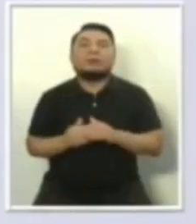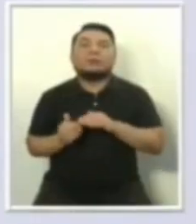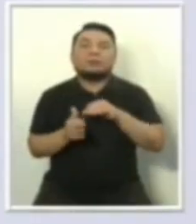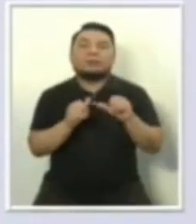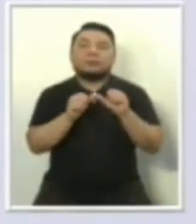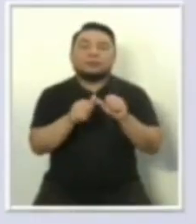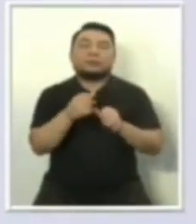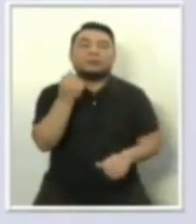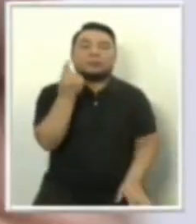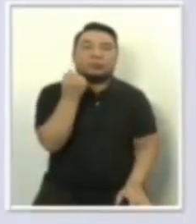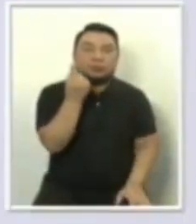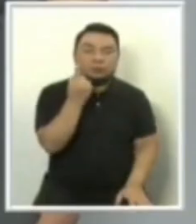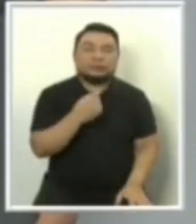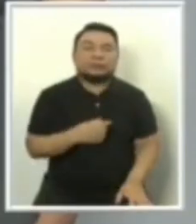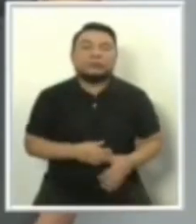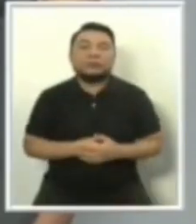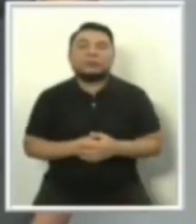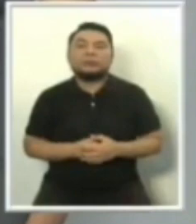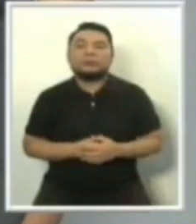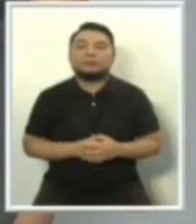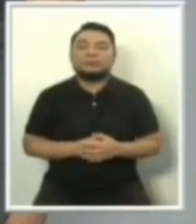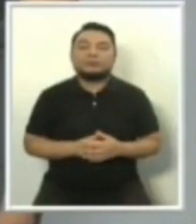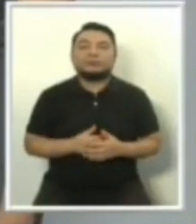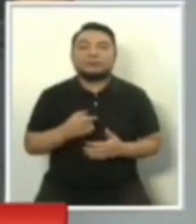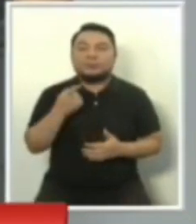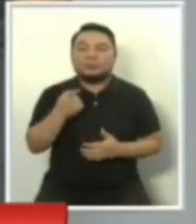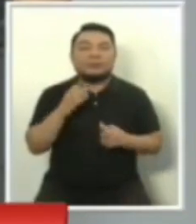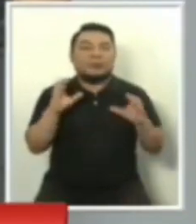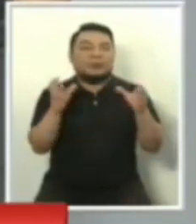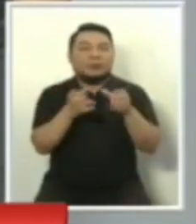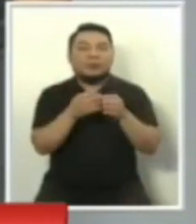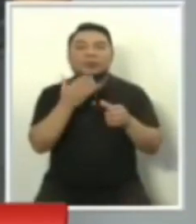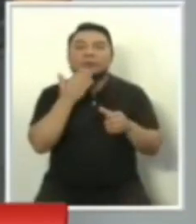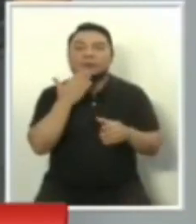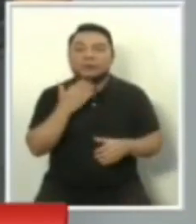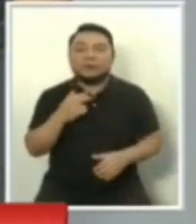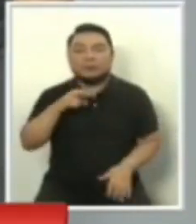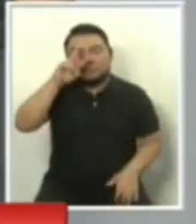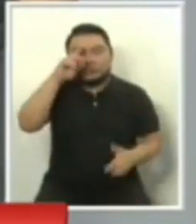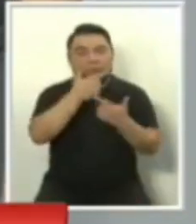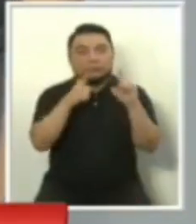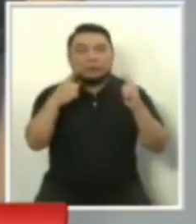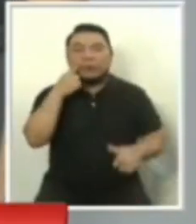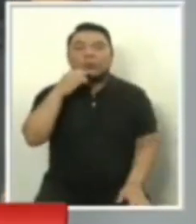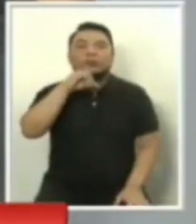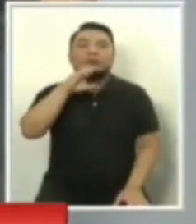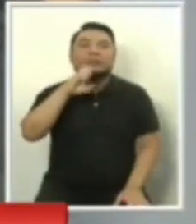Continuamos con el número 11, Partido Político Nacional Perú Libre, José Castillo.